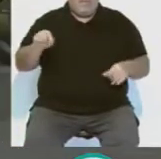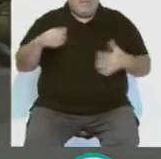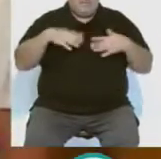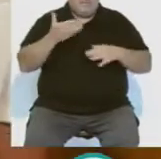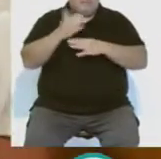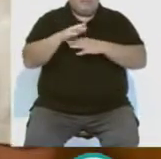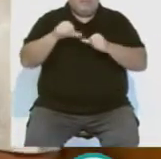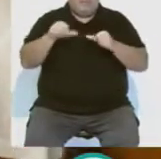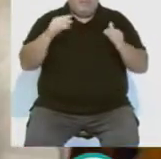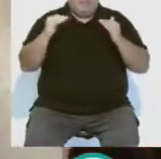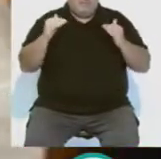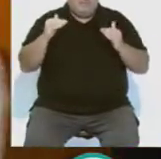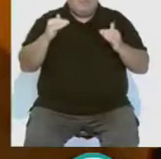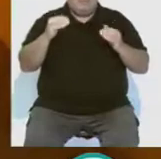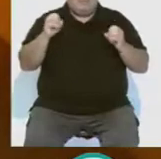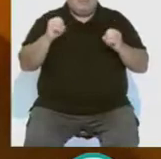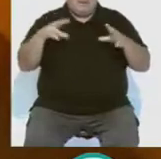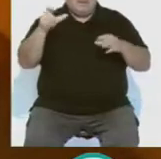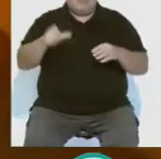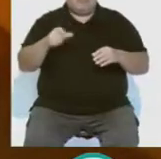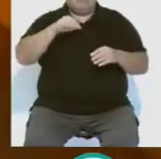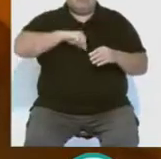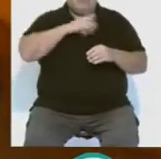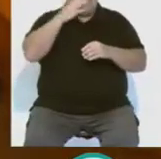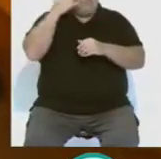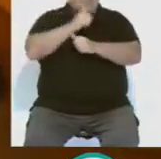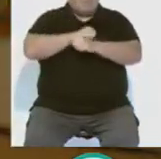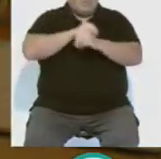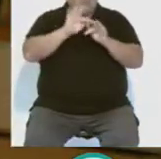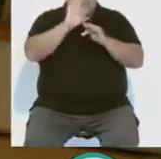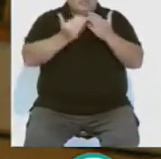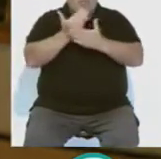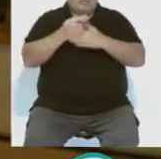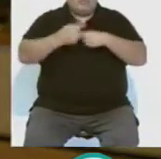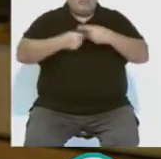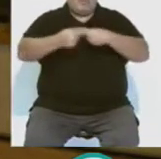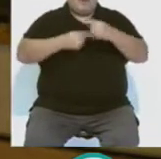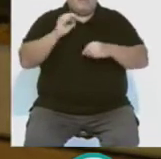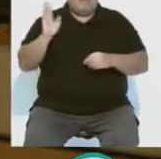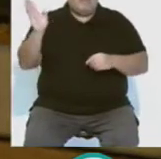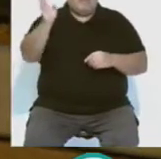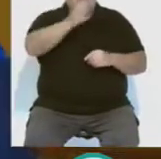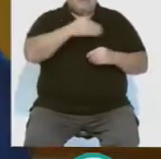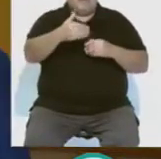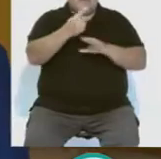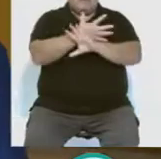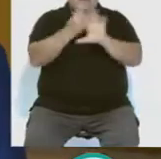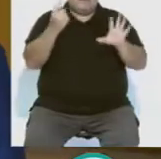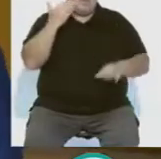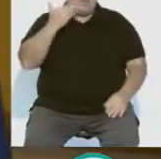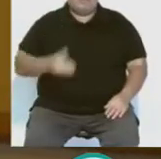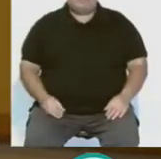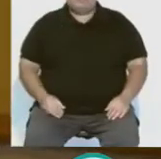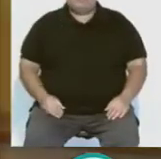cadista la nueva temporada. A mágico González la guarda unas intensas jornadas y numerosos actos hasta el próximo 16 de julio.